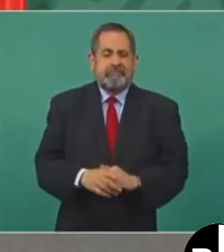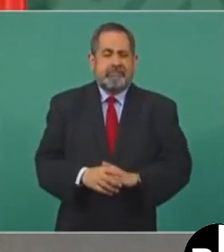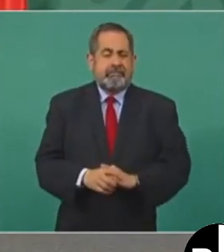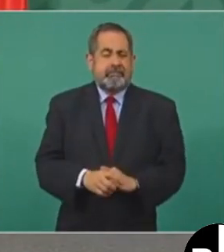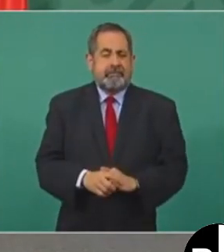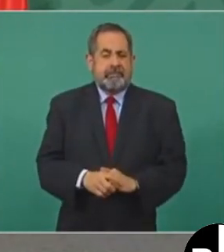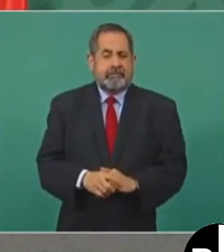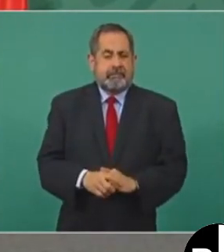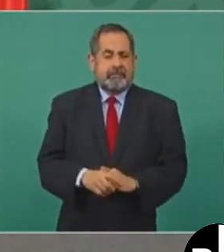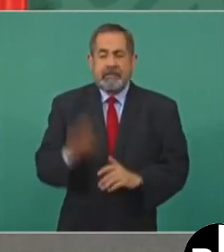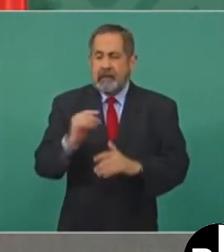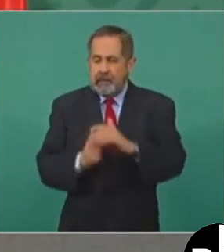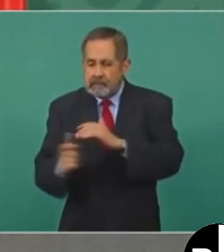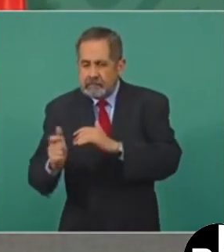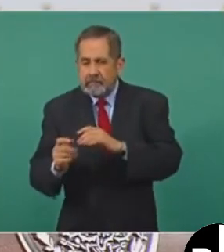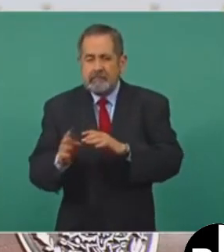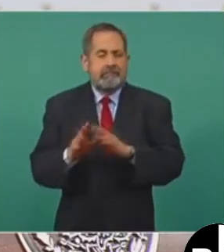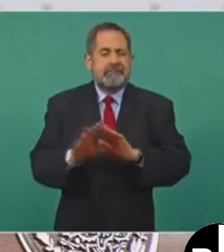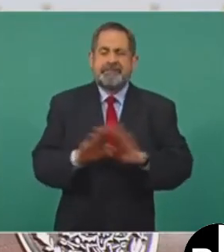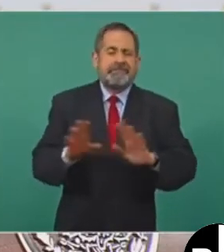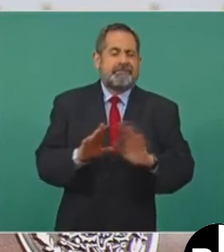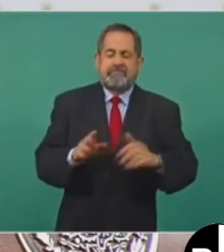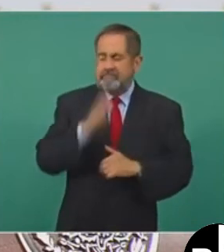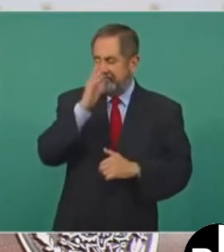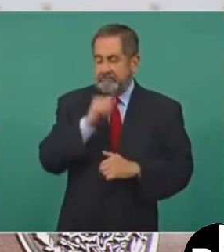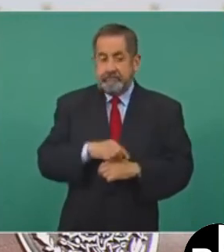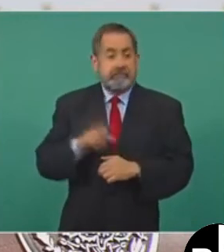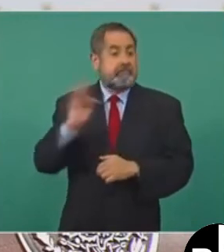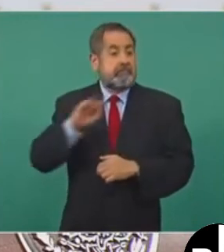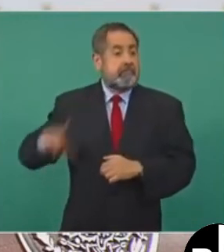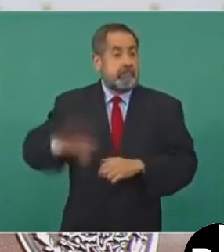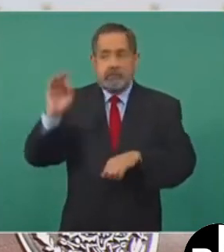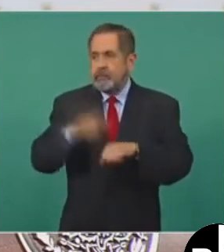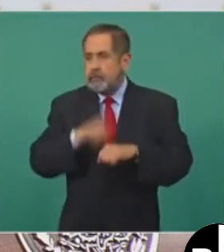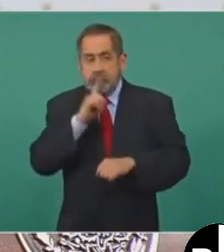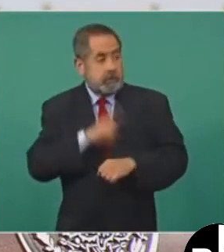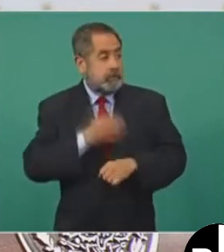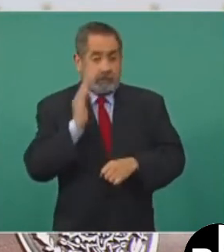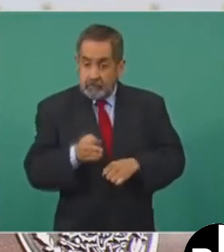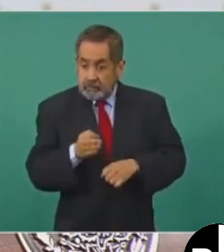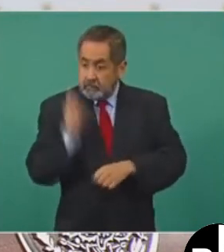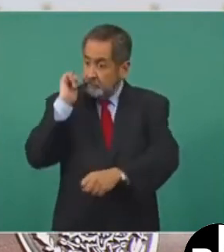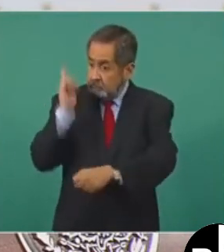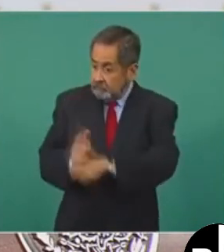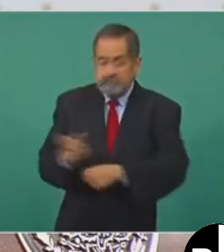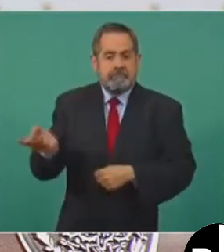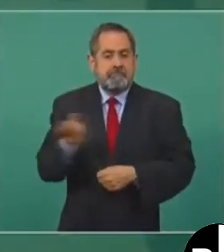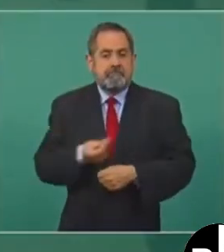Ni el que haga eso del gobierno federal y se le demuestre para afuera y